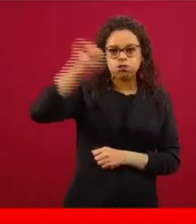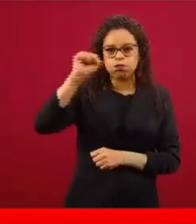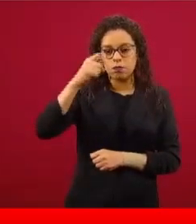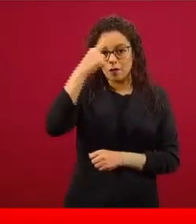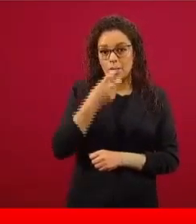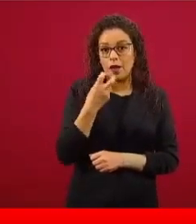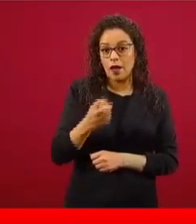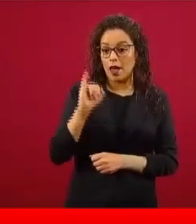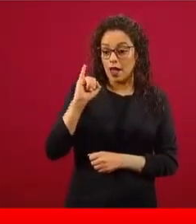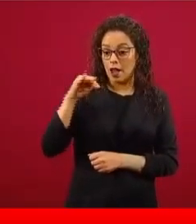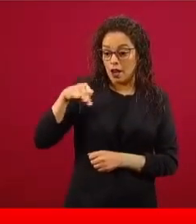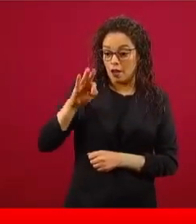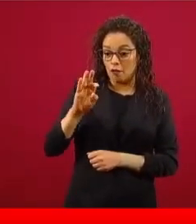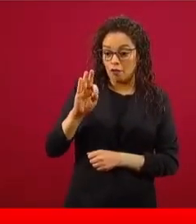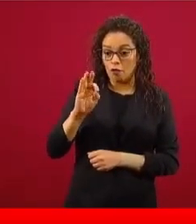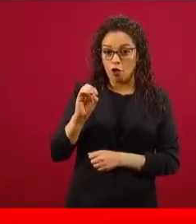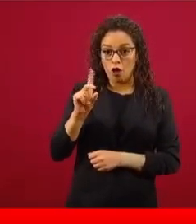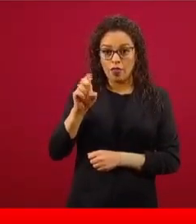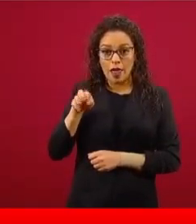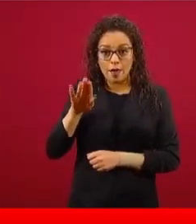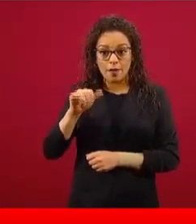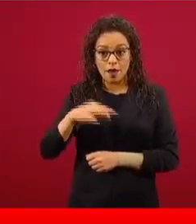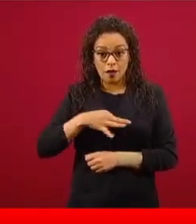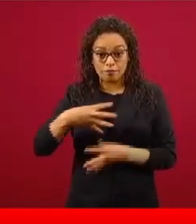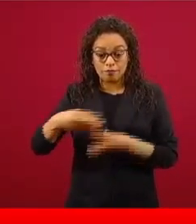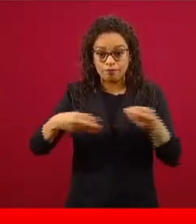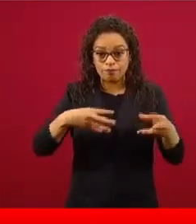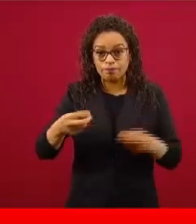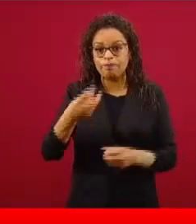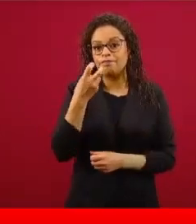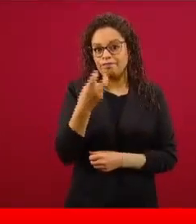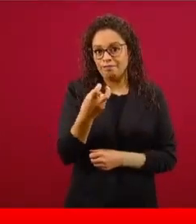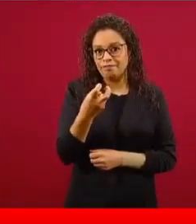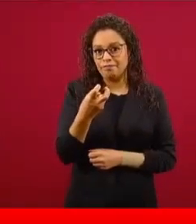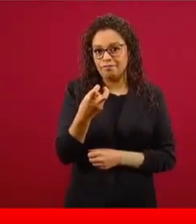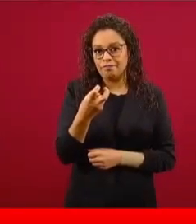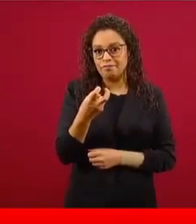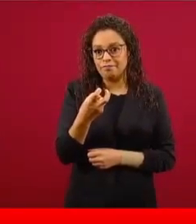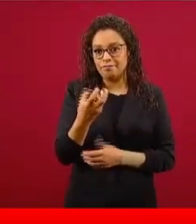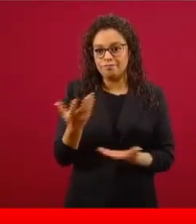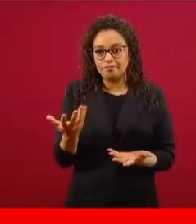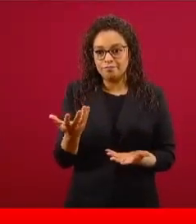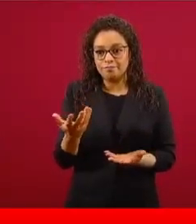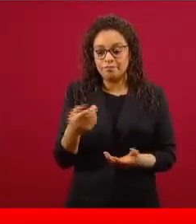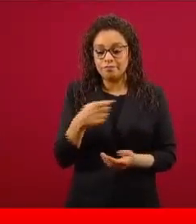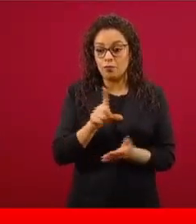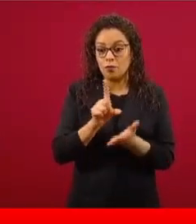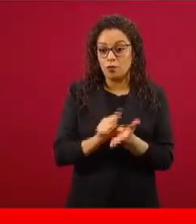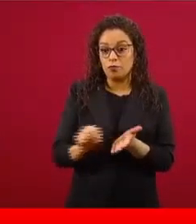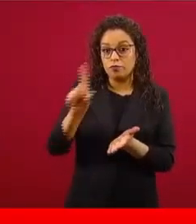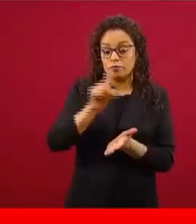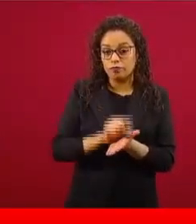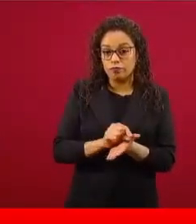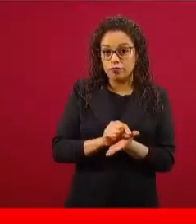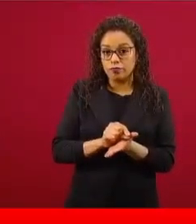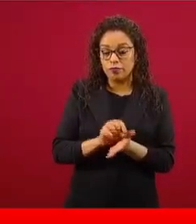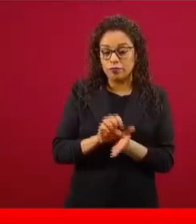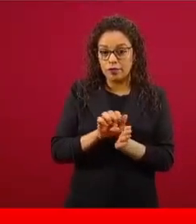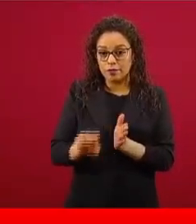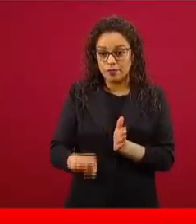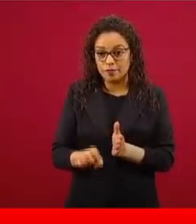porque en el caso de Facebook es el número de interacciones, por ejemplo, o en el caso de Twitter es el número de interacciones